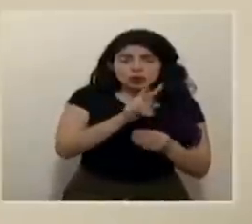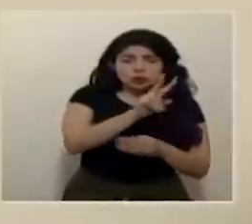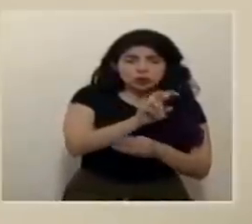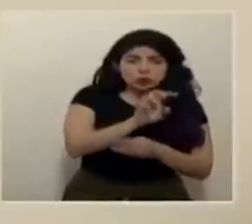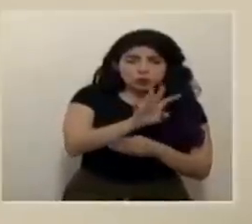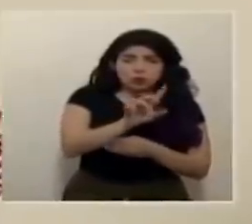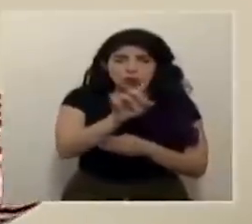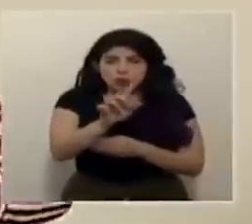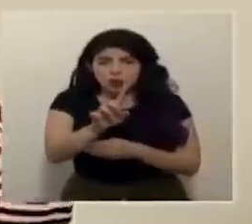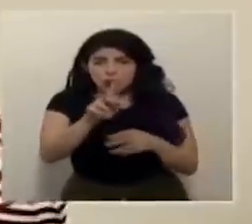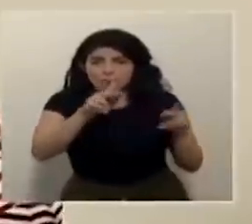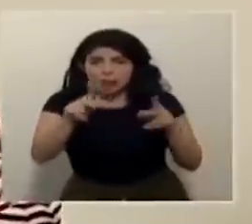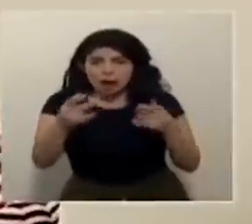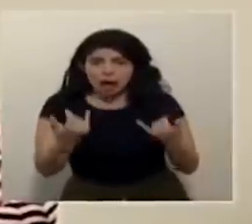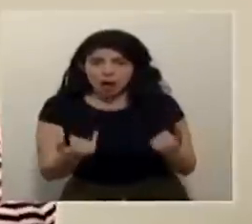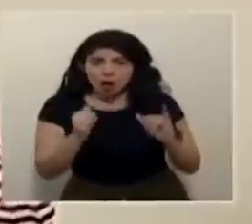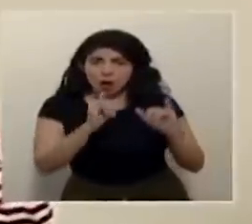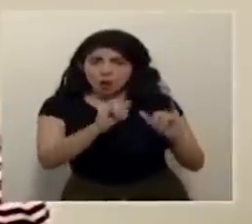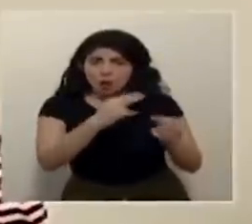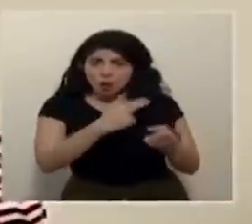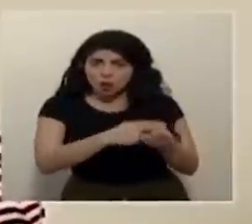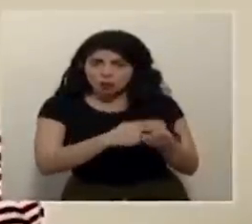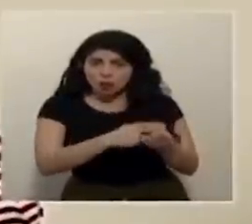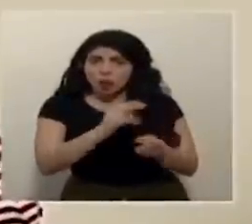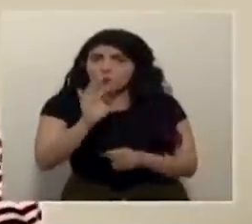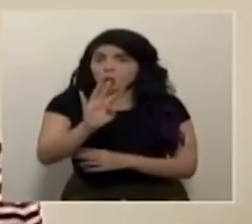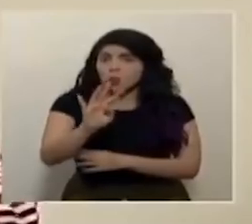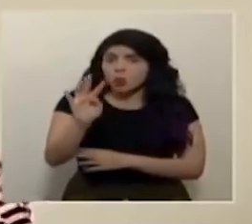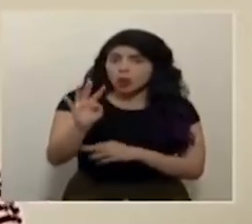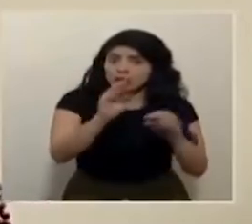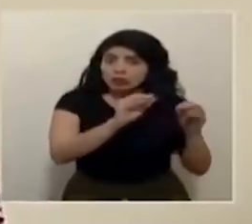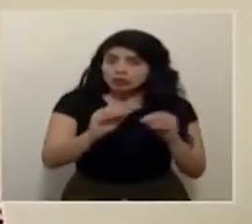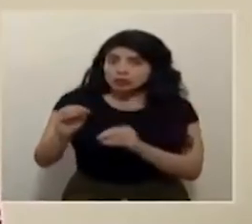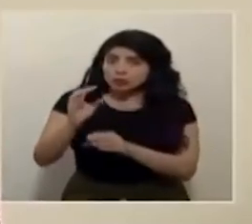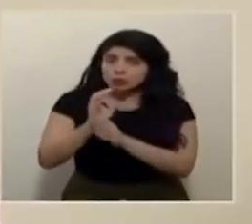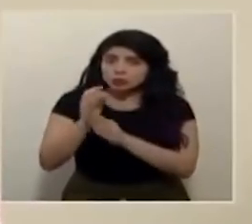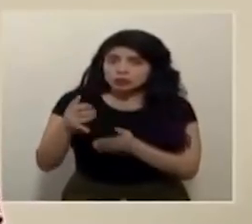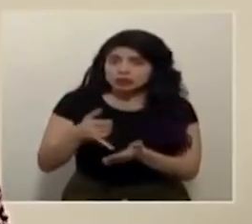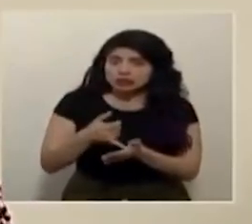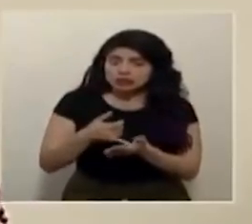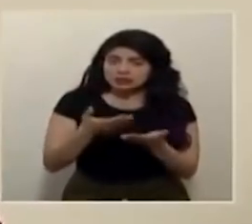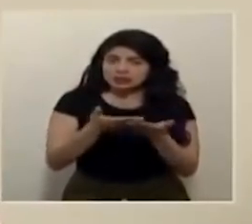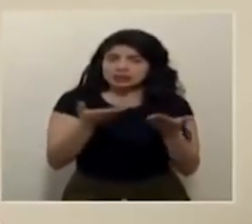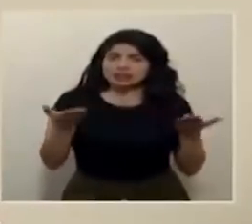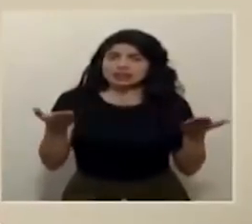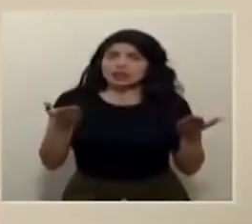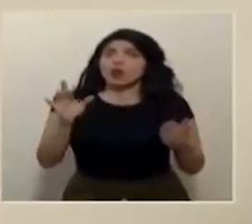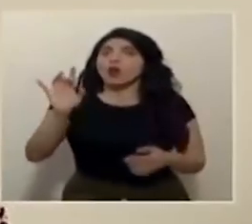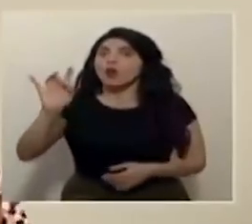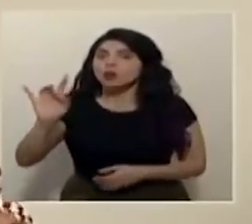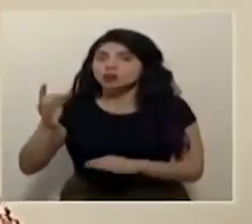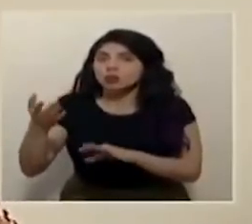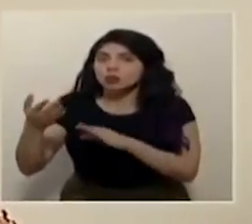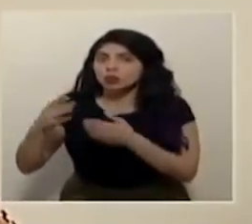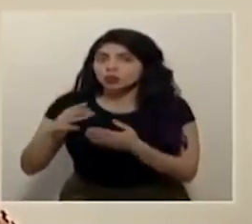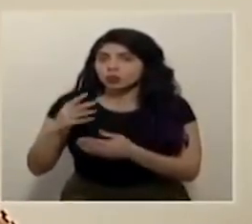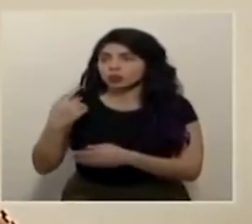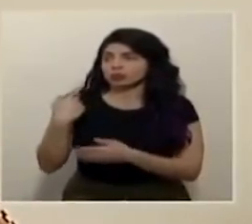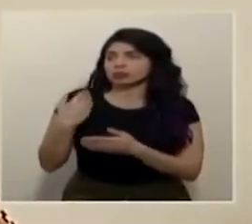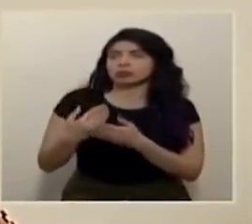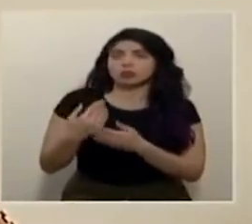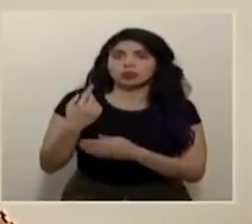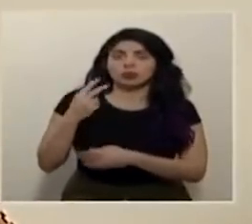241 personas hospitalizadas, 44 de ellas en cuidados intensivos, 8 fallecimientos de ayer a hoy.